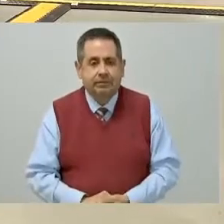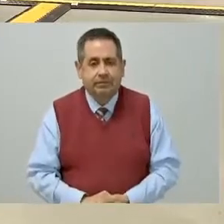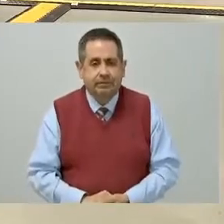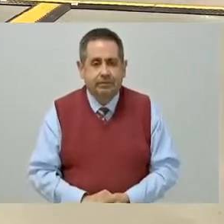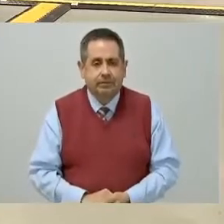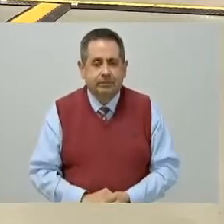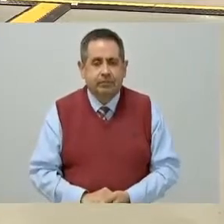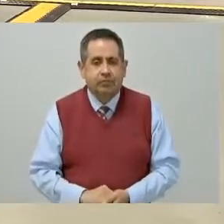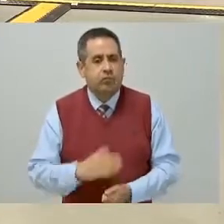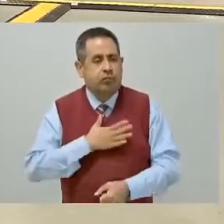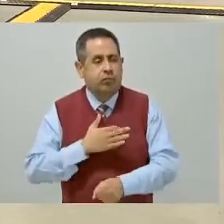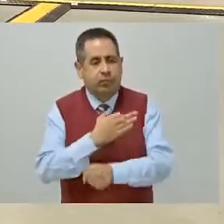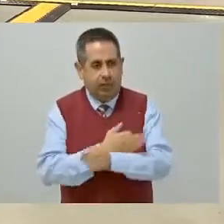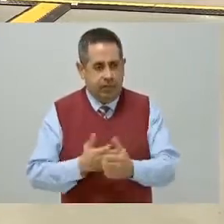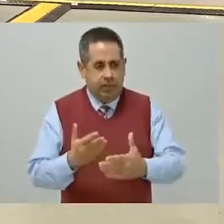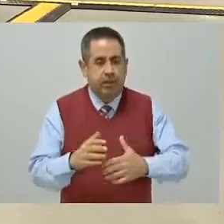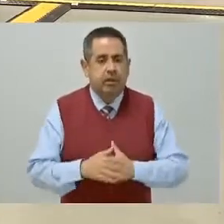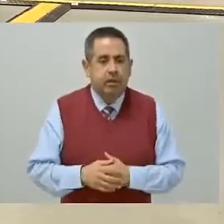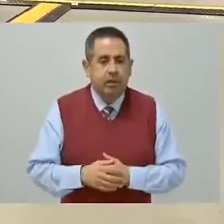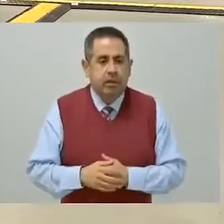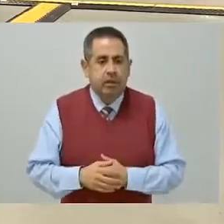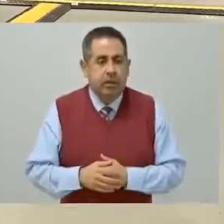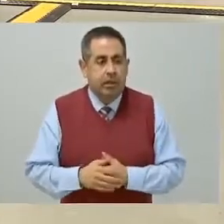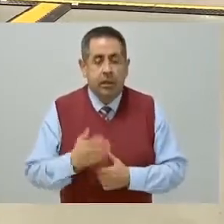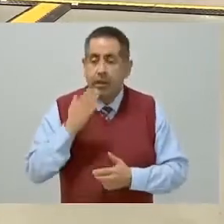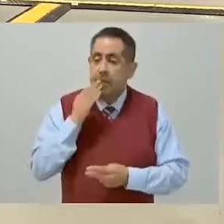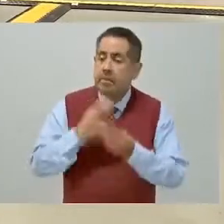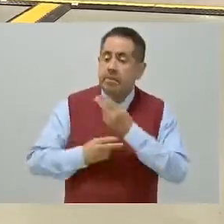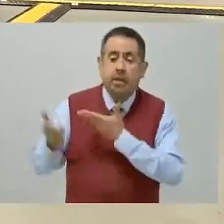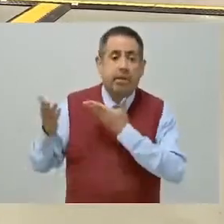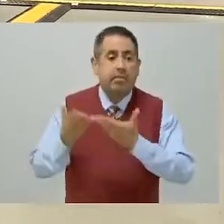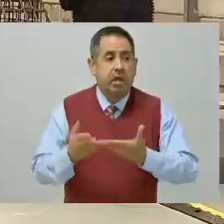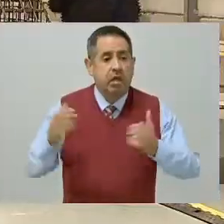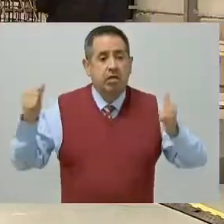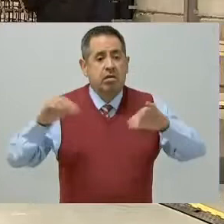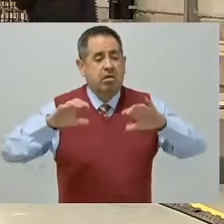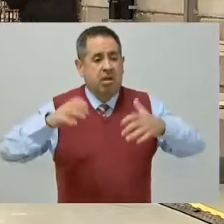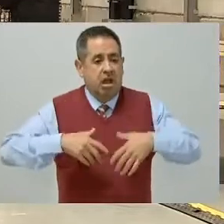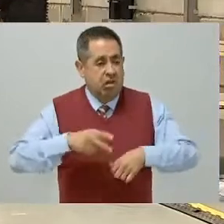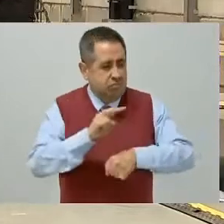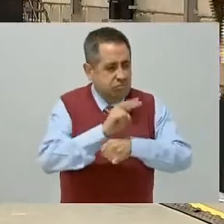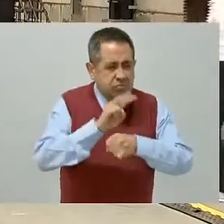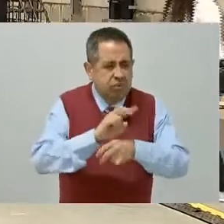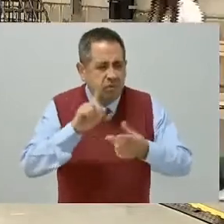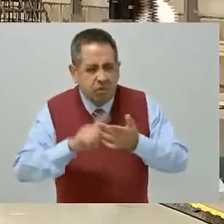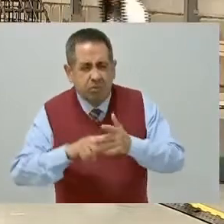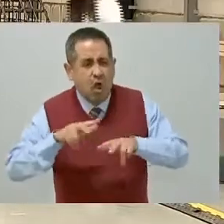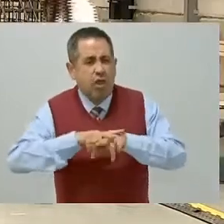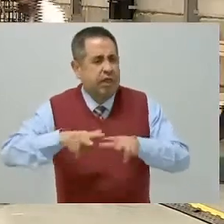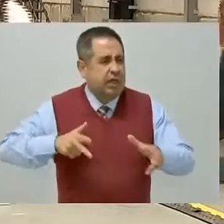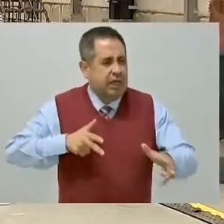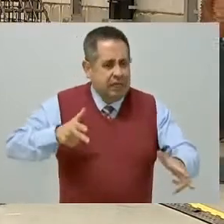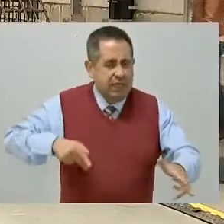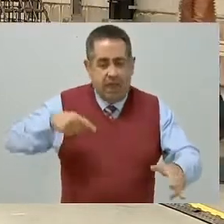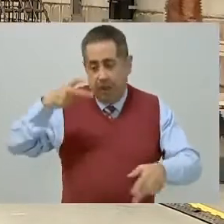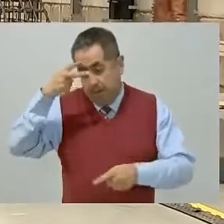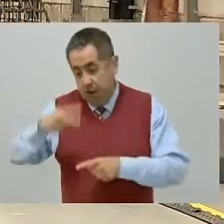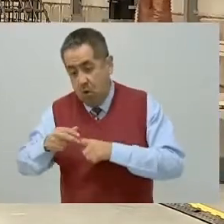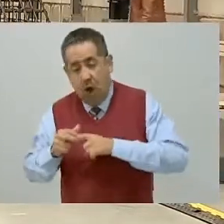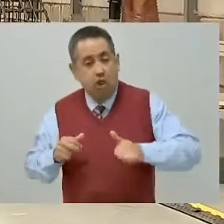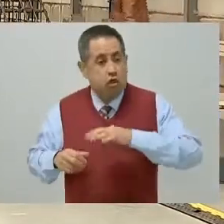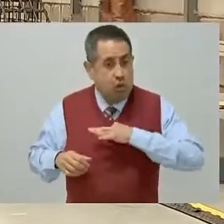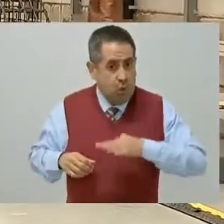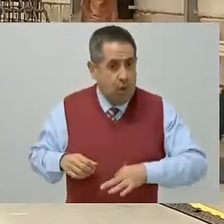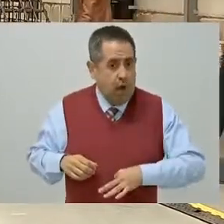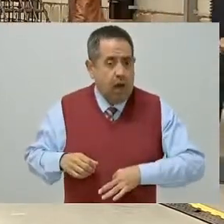Buenas tardes, reciban la más cordial bienvenida al evento Supervisión de Obra del TRE Interurbano México-Toluca